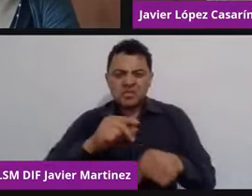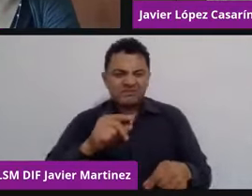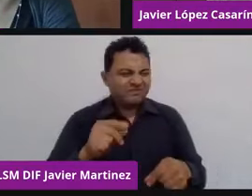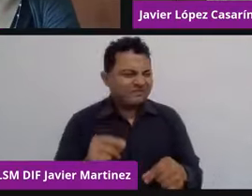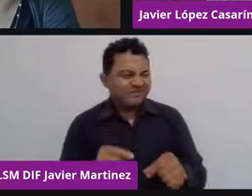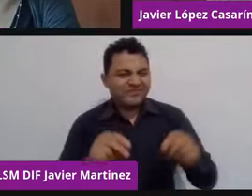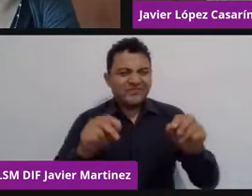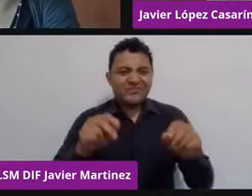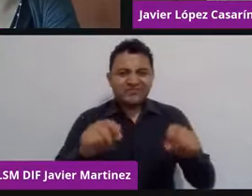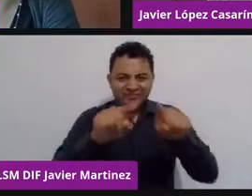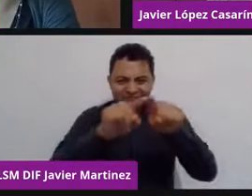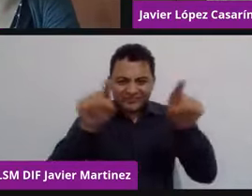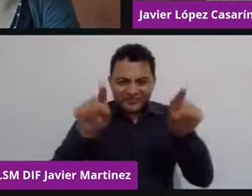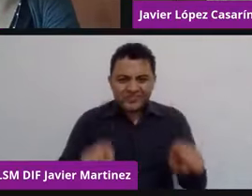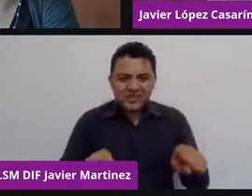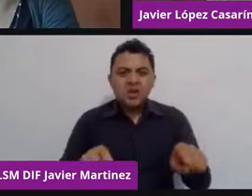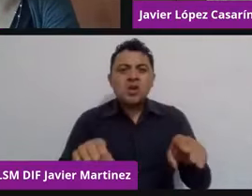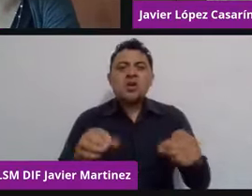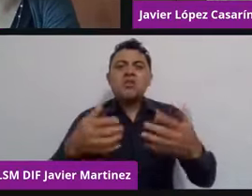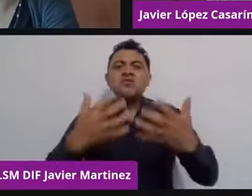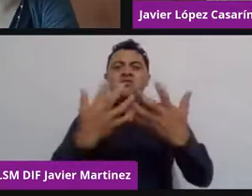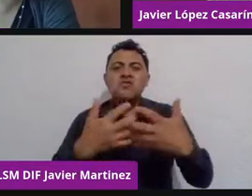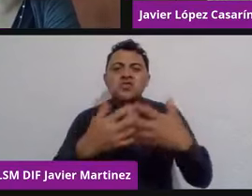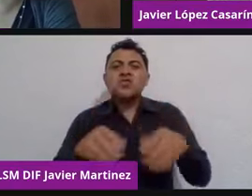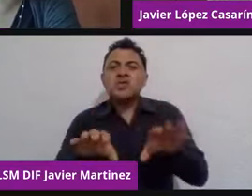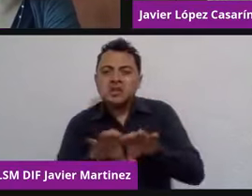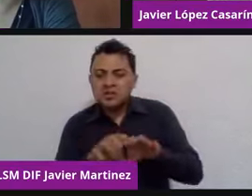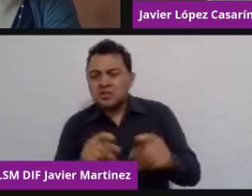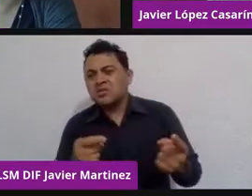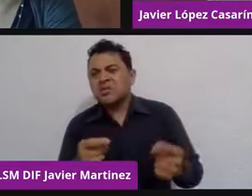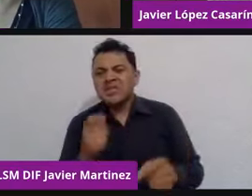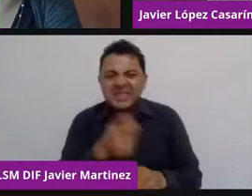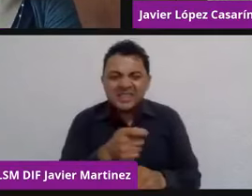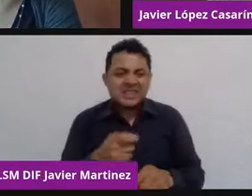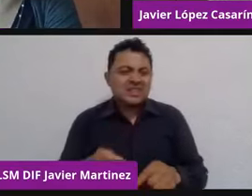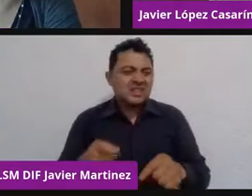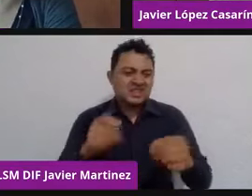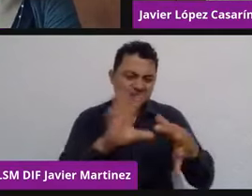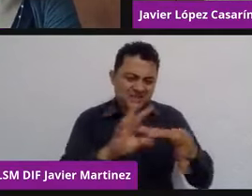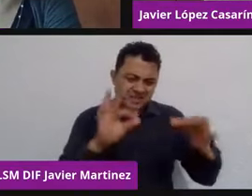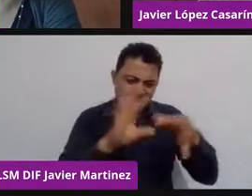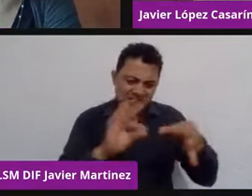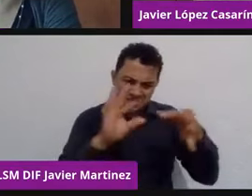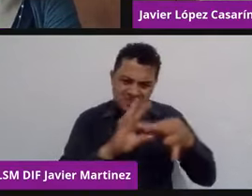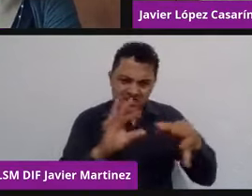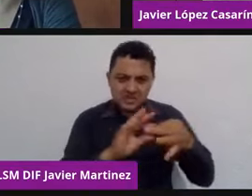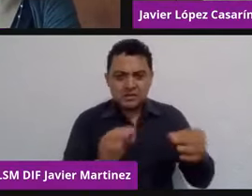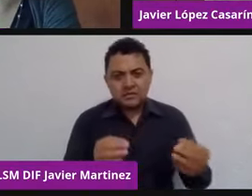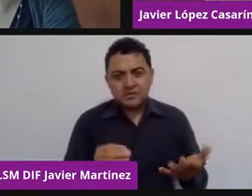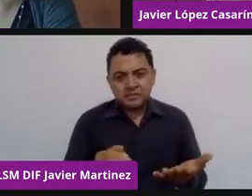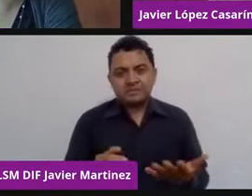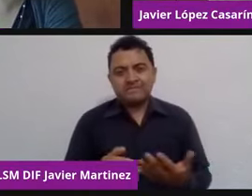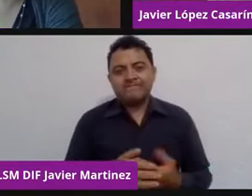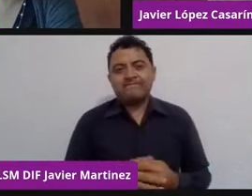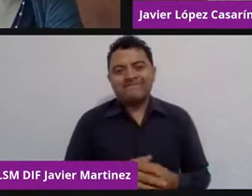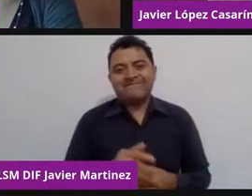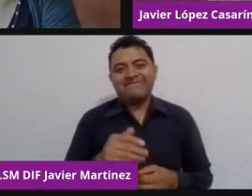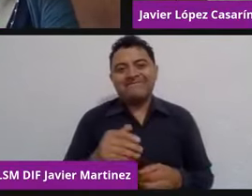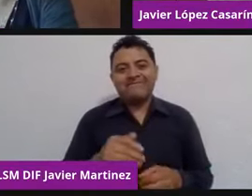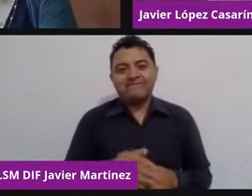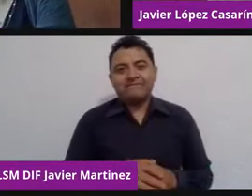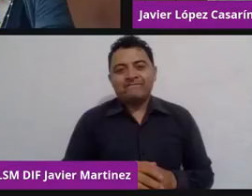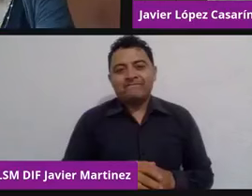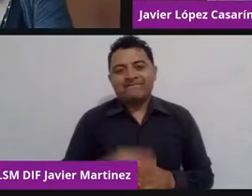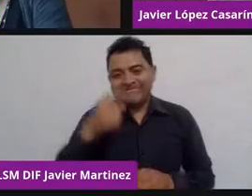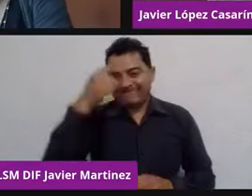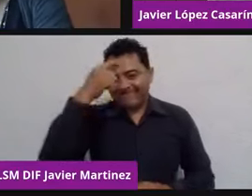seguro para el resguardo y obviamente la garantía del sufragio en las ilusiones mexicanas. Bueno, creo